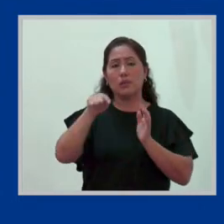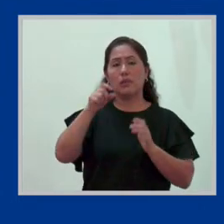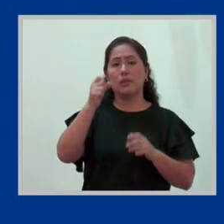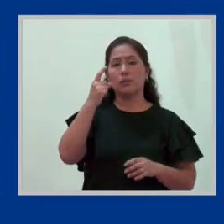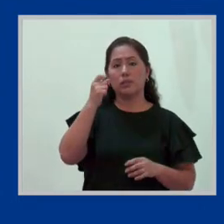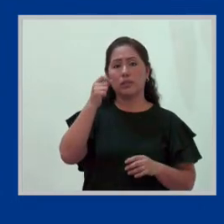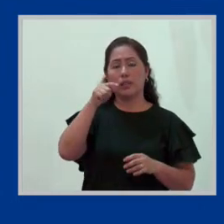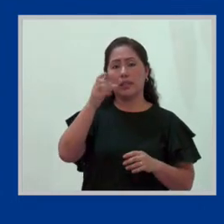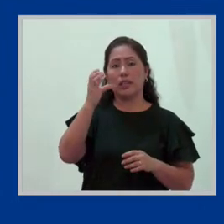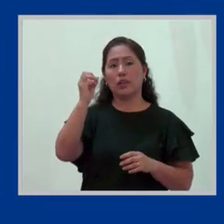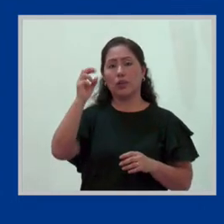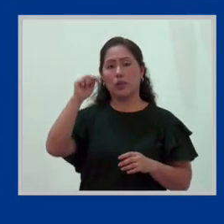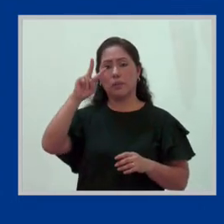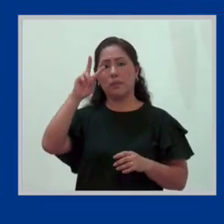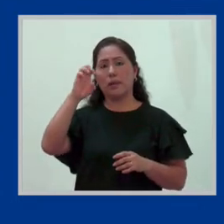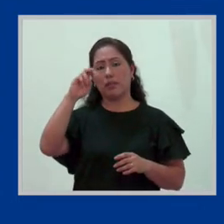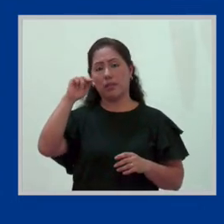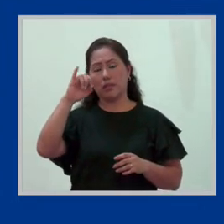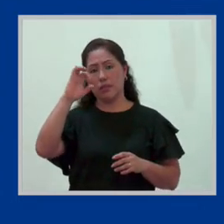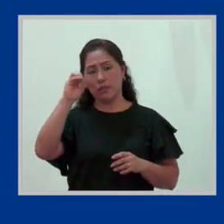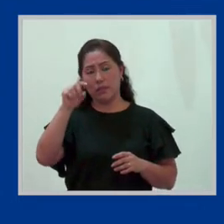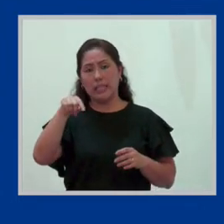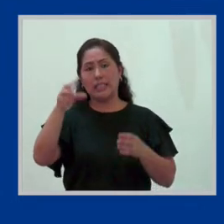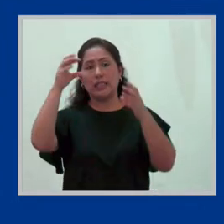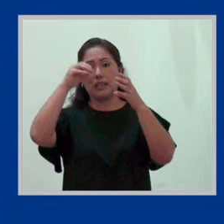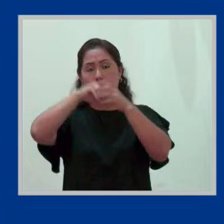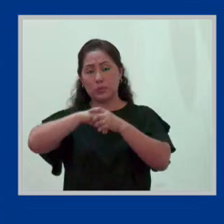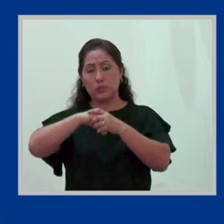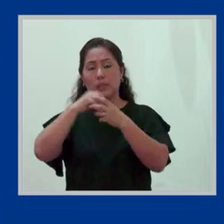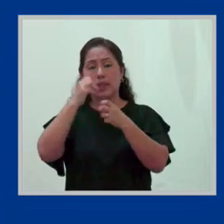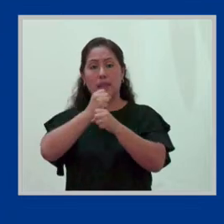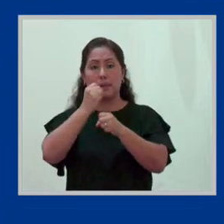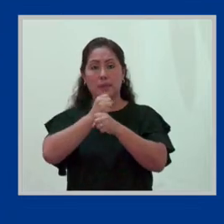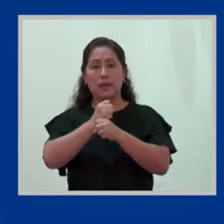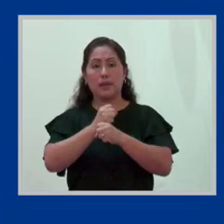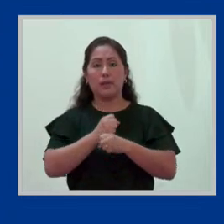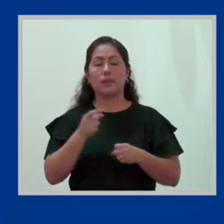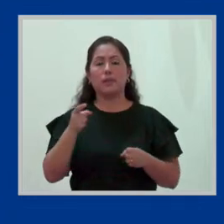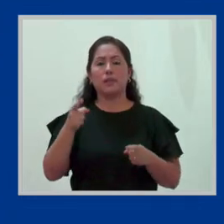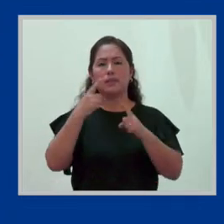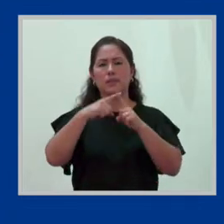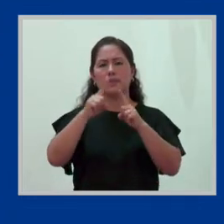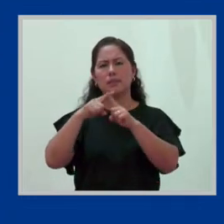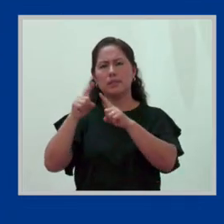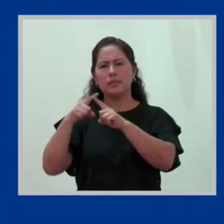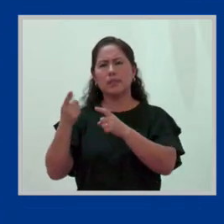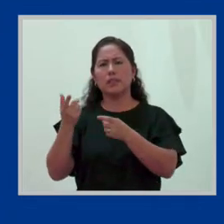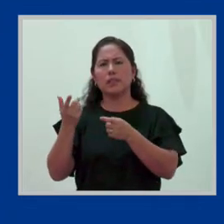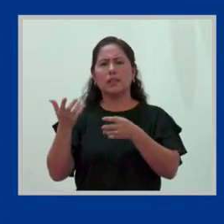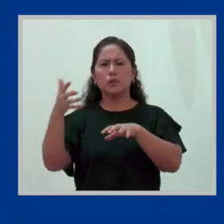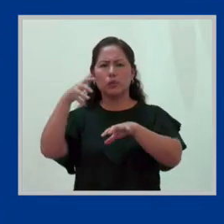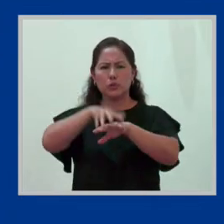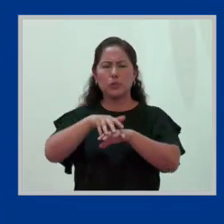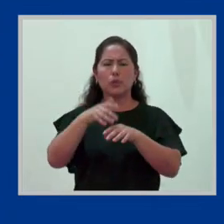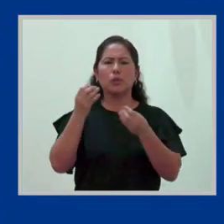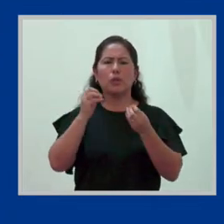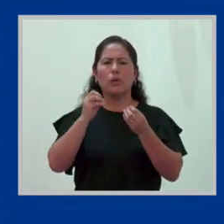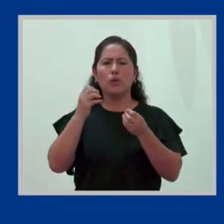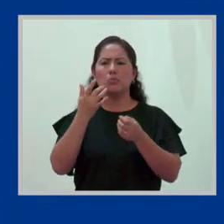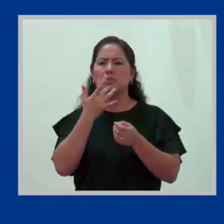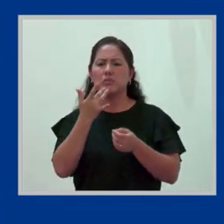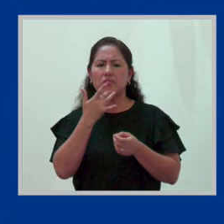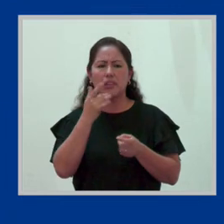dice que la discriminación en el mundo del trabajo es cualquier distinción, exclusión o preferencia